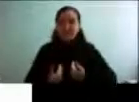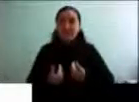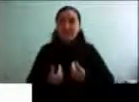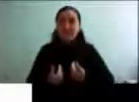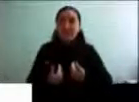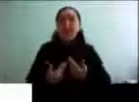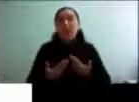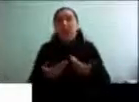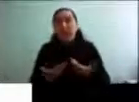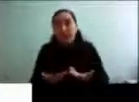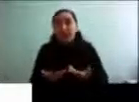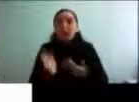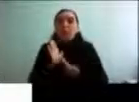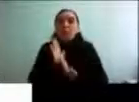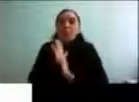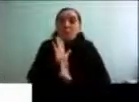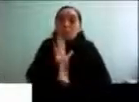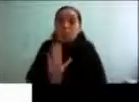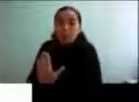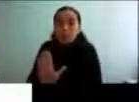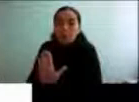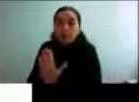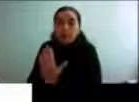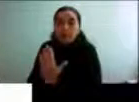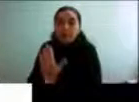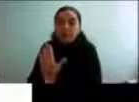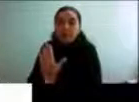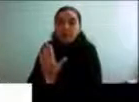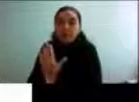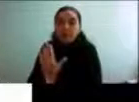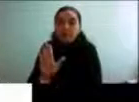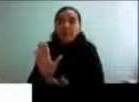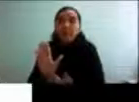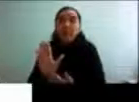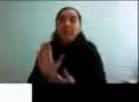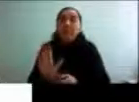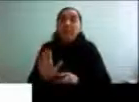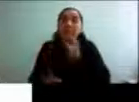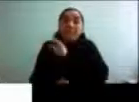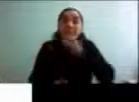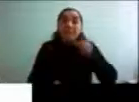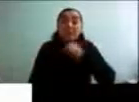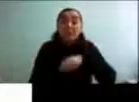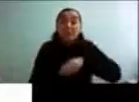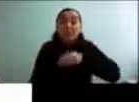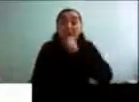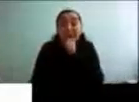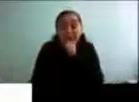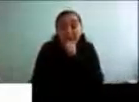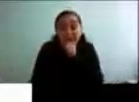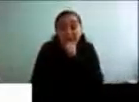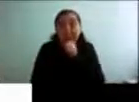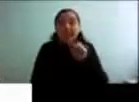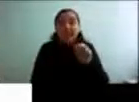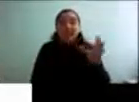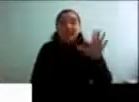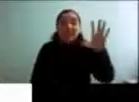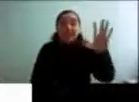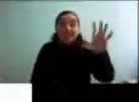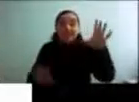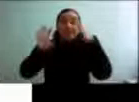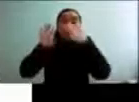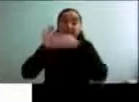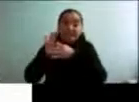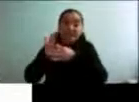cuenta también de que a la gente mayor se la identifique con este concepto como de